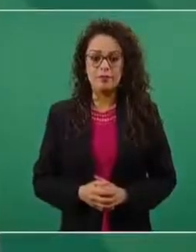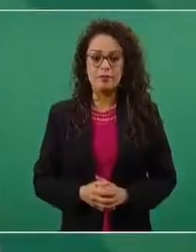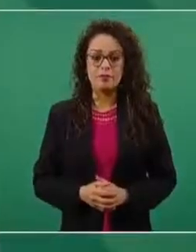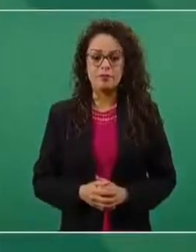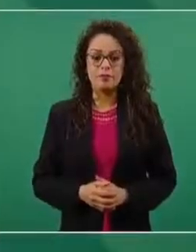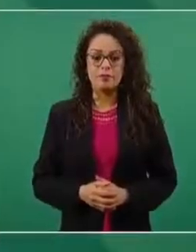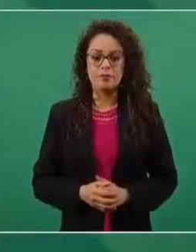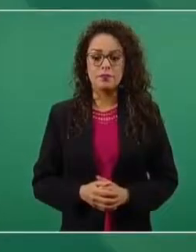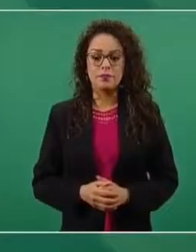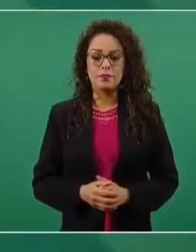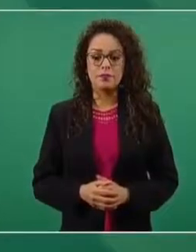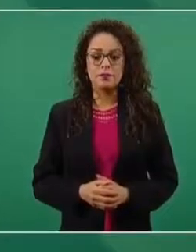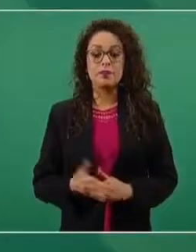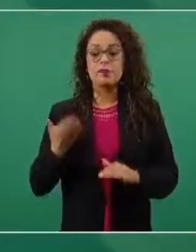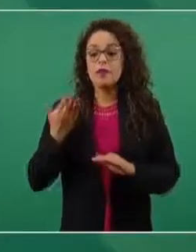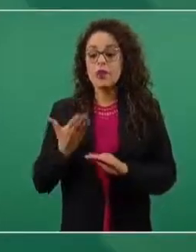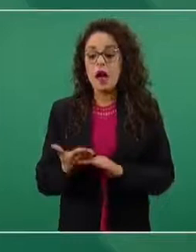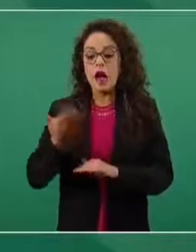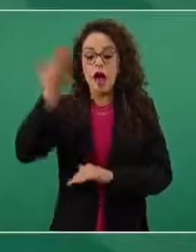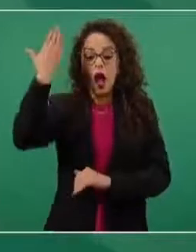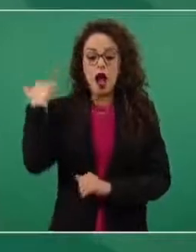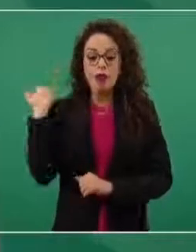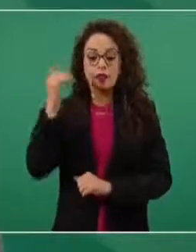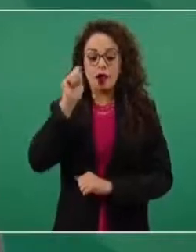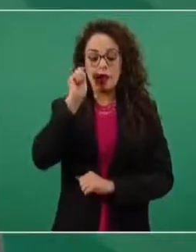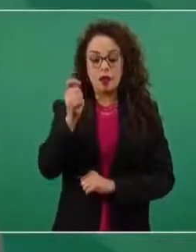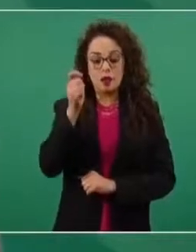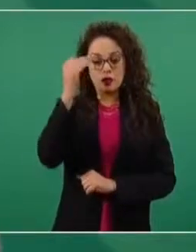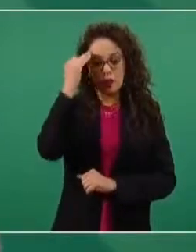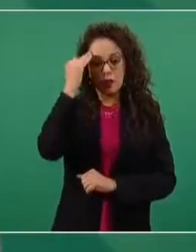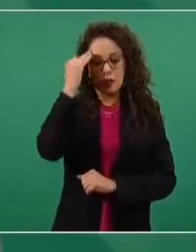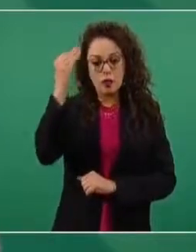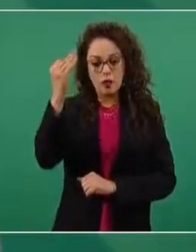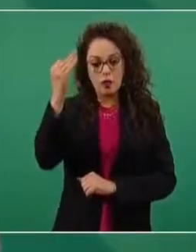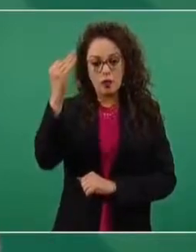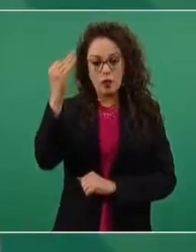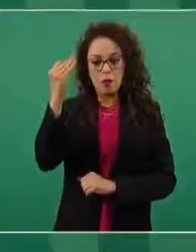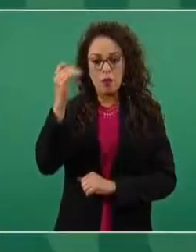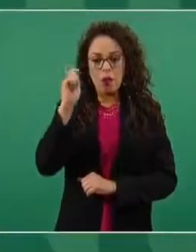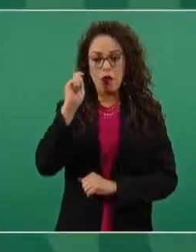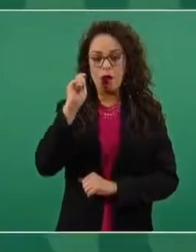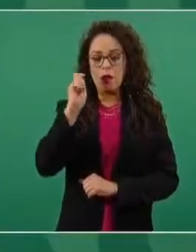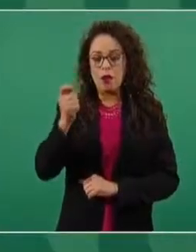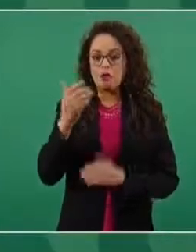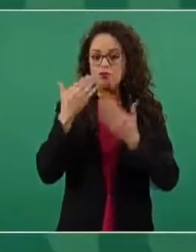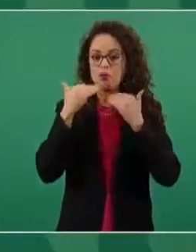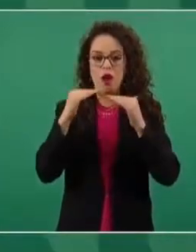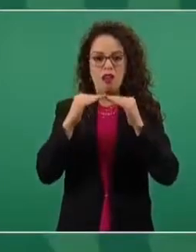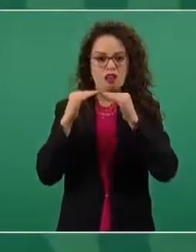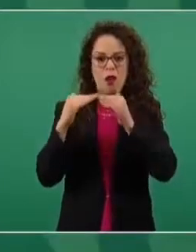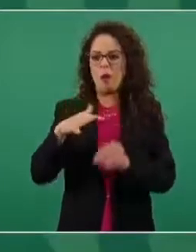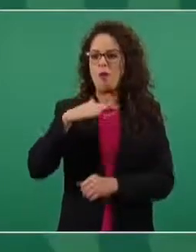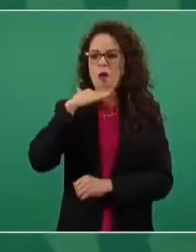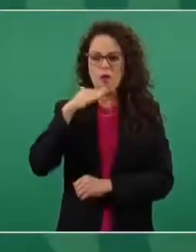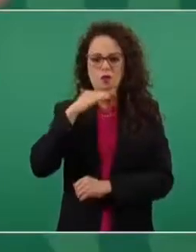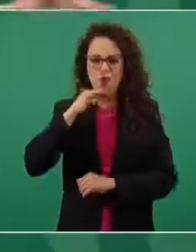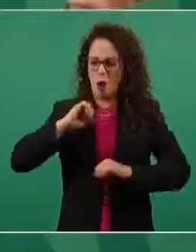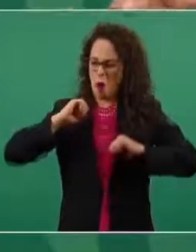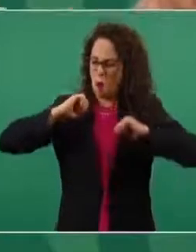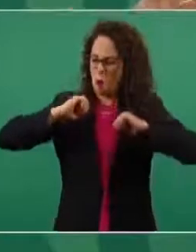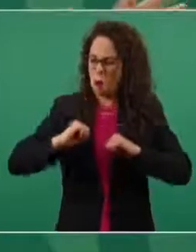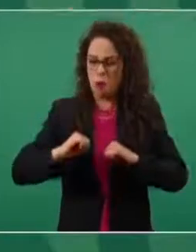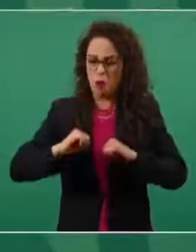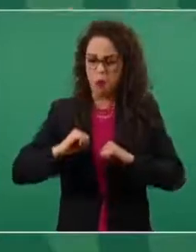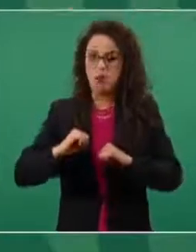el régimen autoritario, antidemocrático, corrupto, pues se